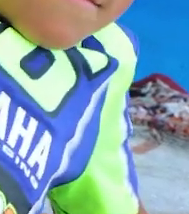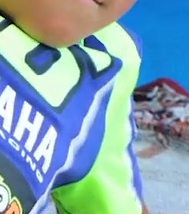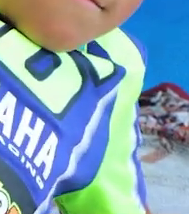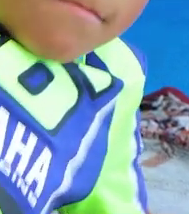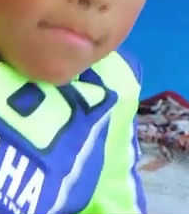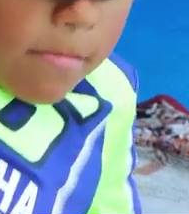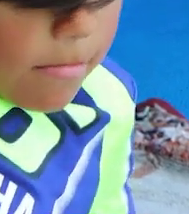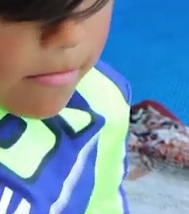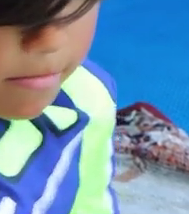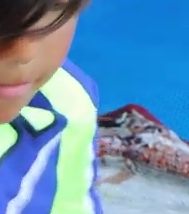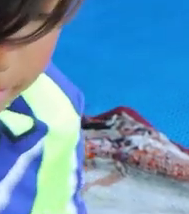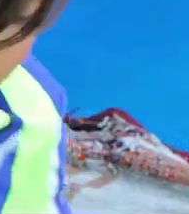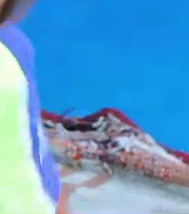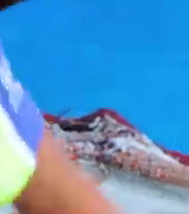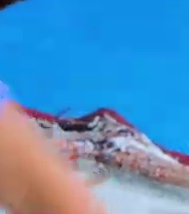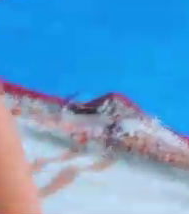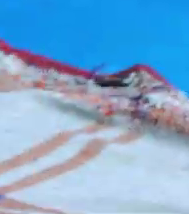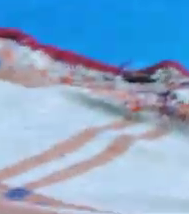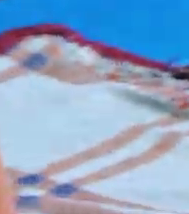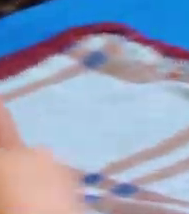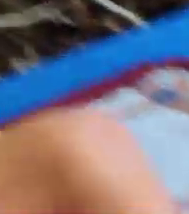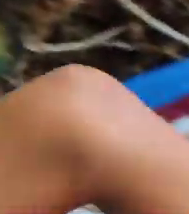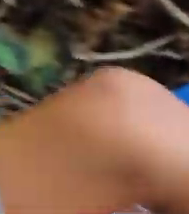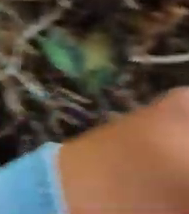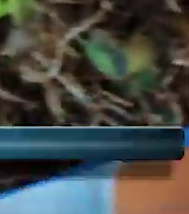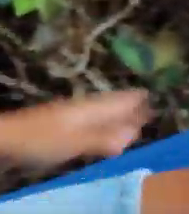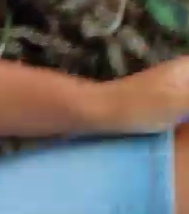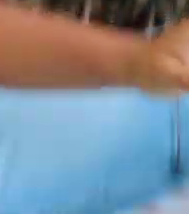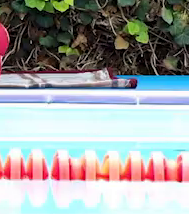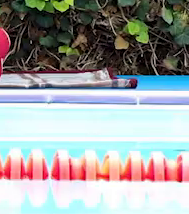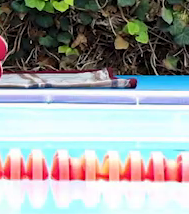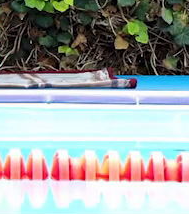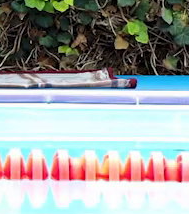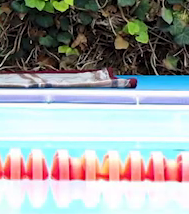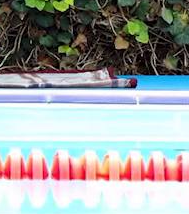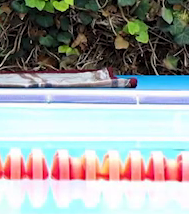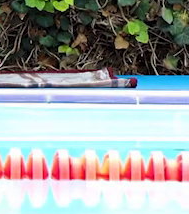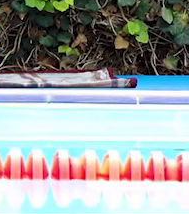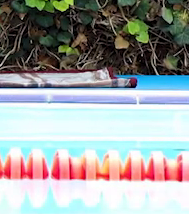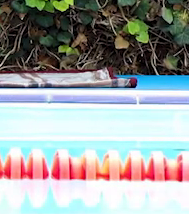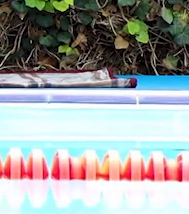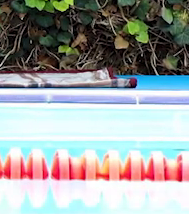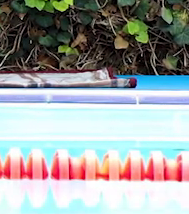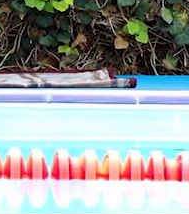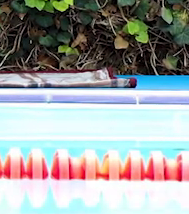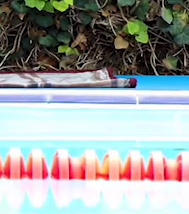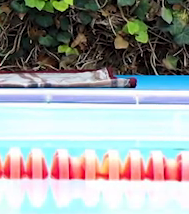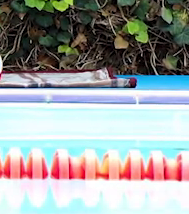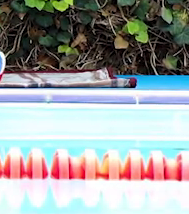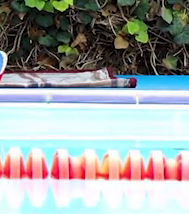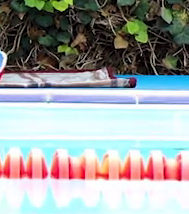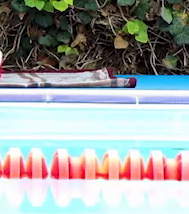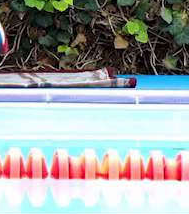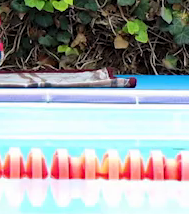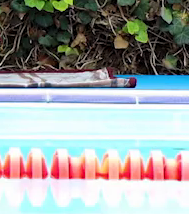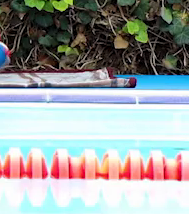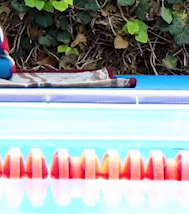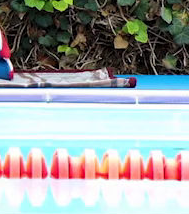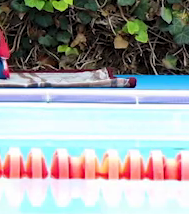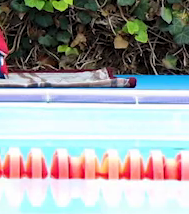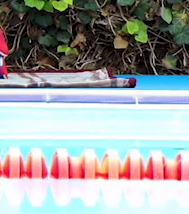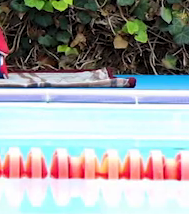Descansamos. Y cambiamos de posición. Cambiamos de mano. Apoyamos la mano derecha. Estiramos totalmente el cuerpo.